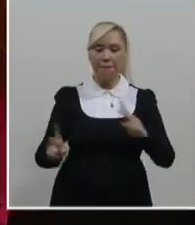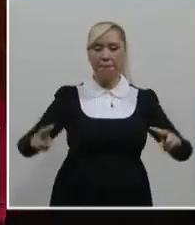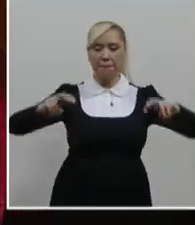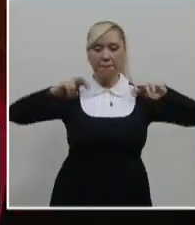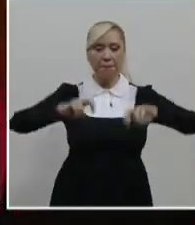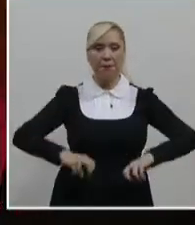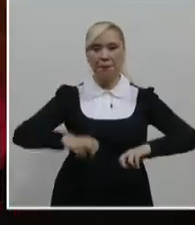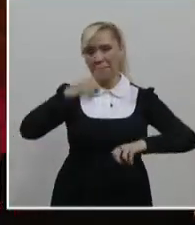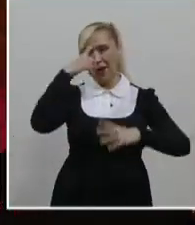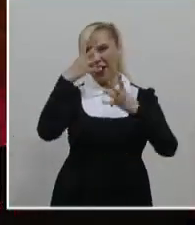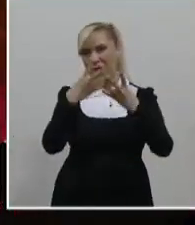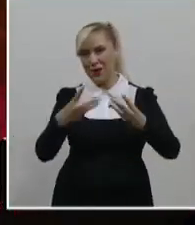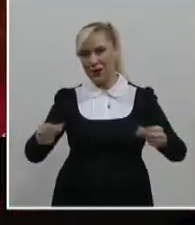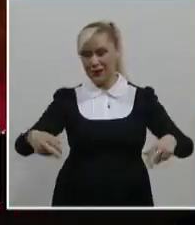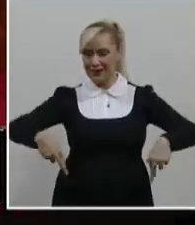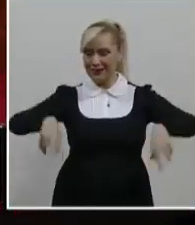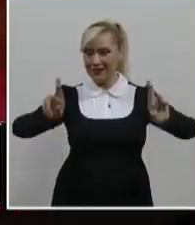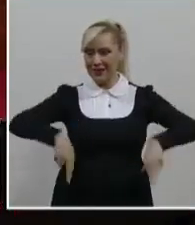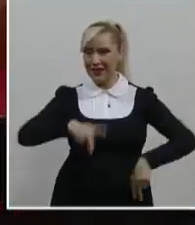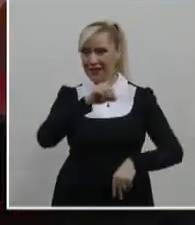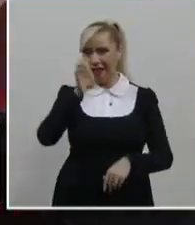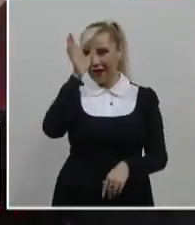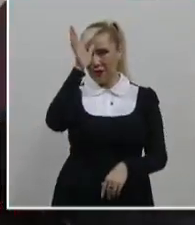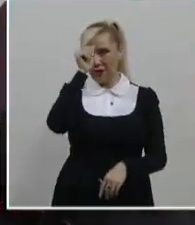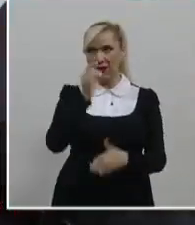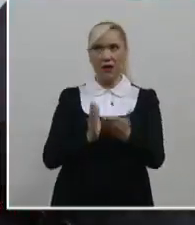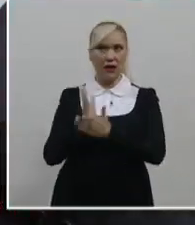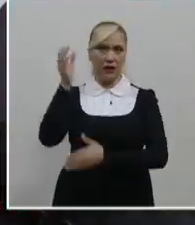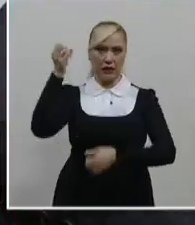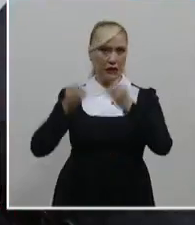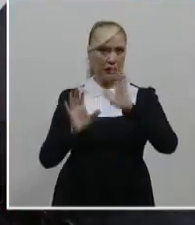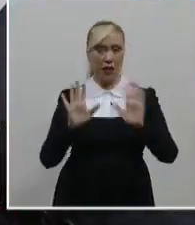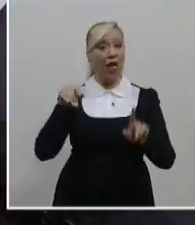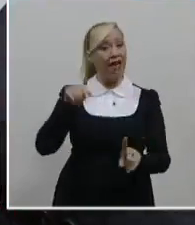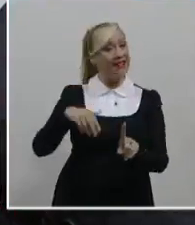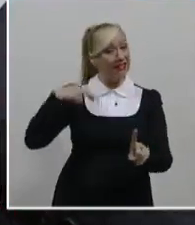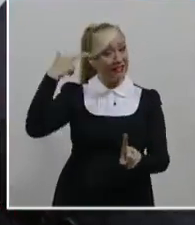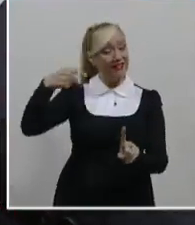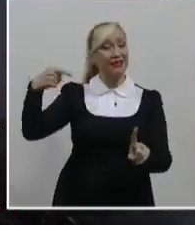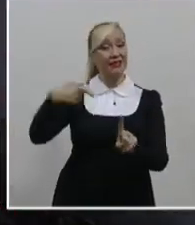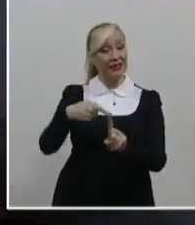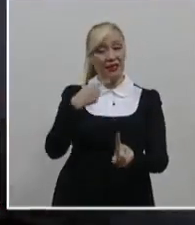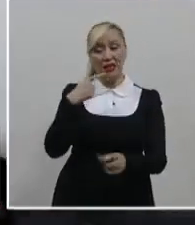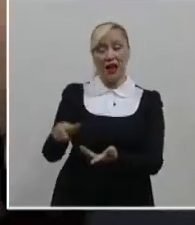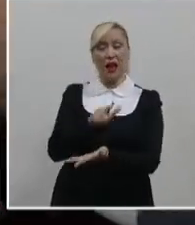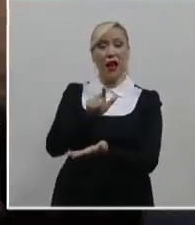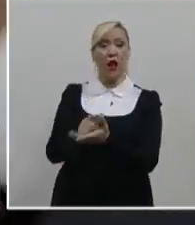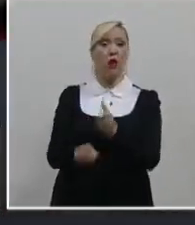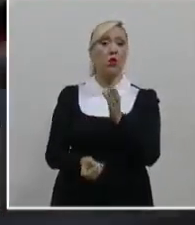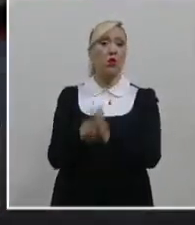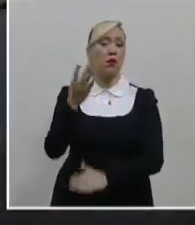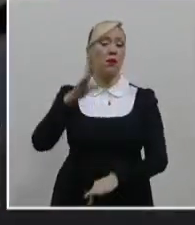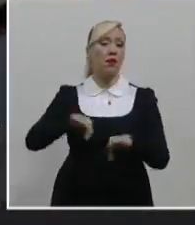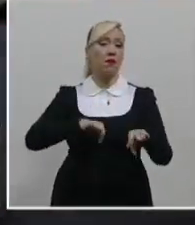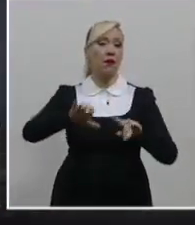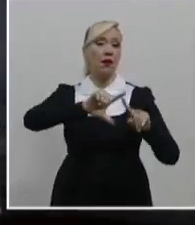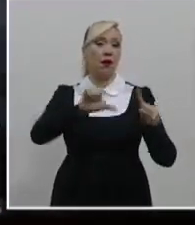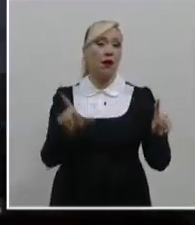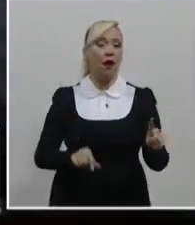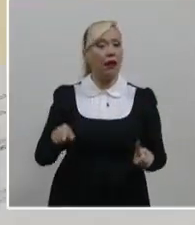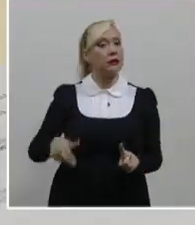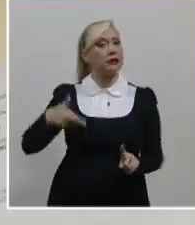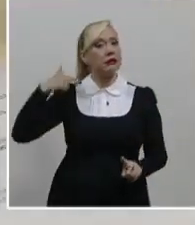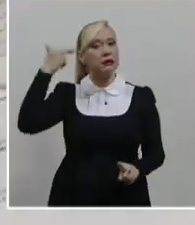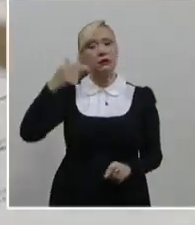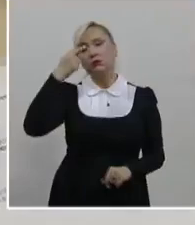Trabajo. La sala recordó que la etapa de conciliación es uno de los ejes del nuevo sistema de justicia laboral, pues es un componente esencial